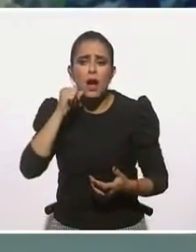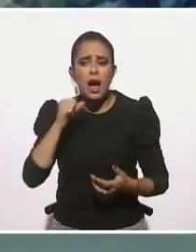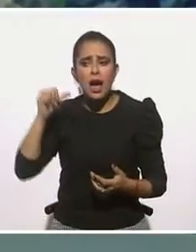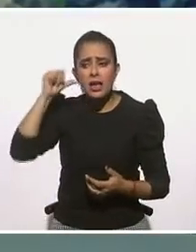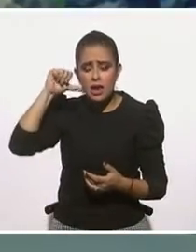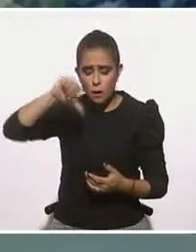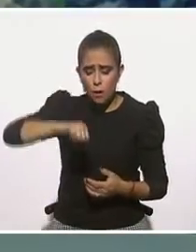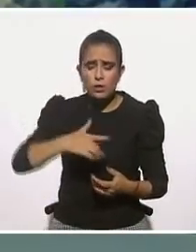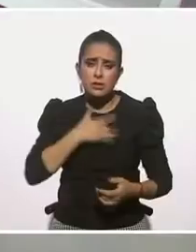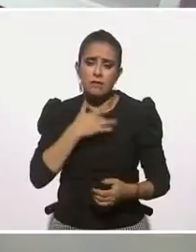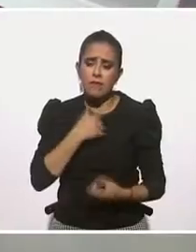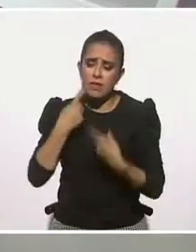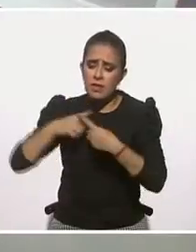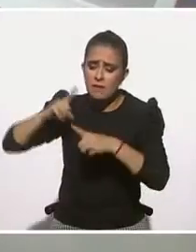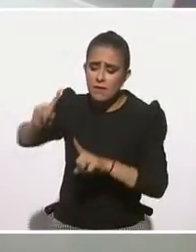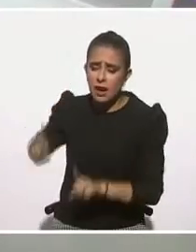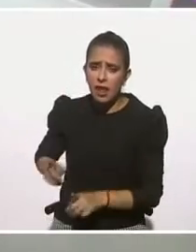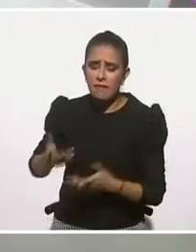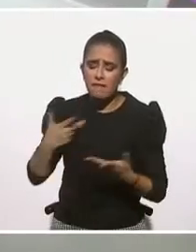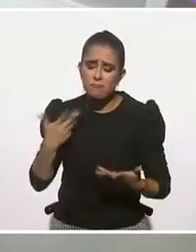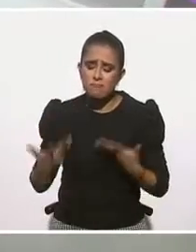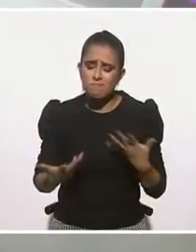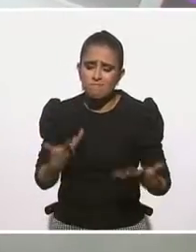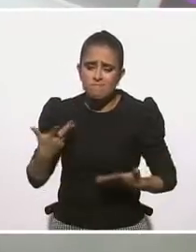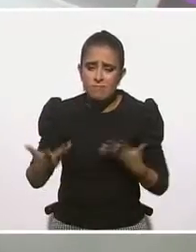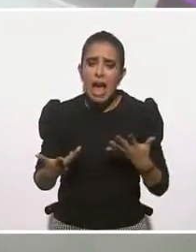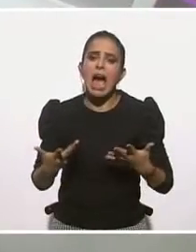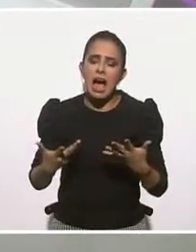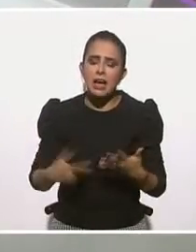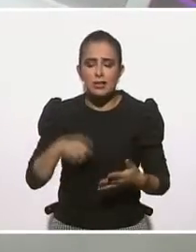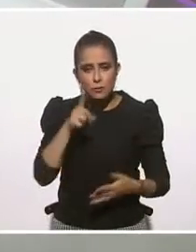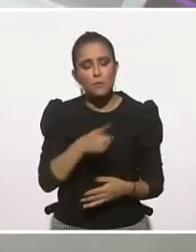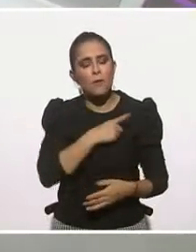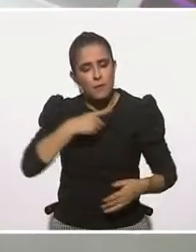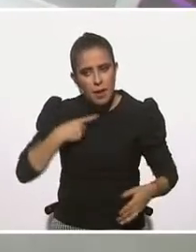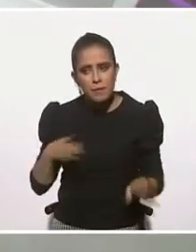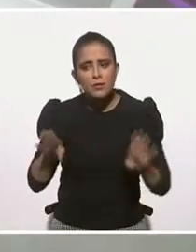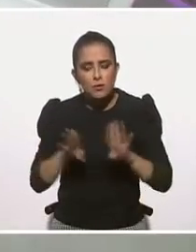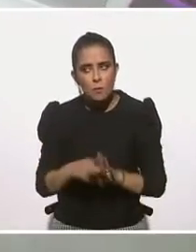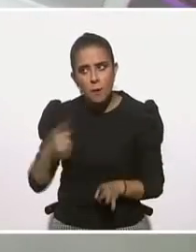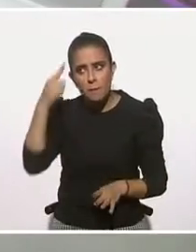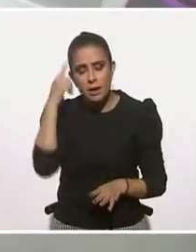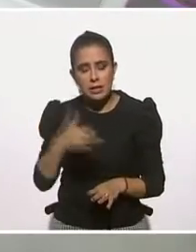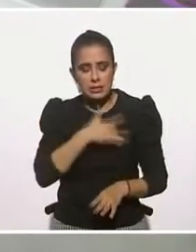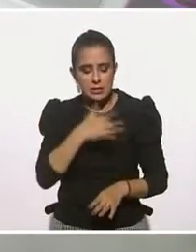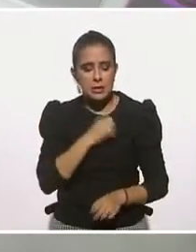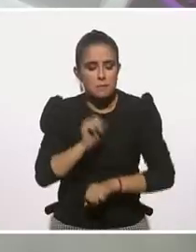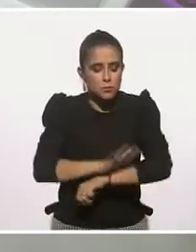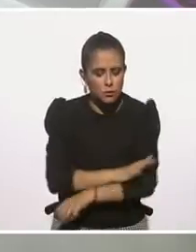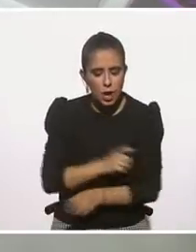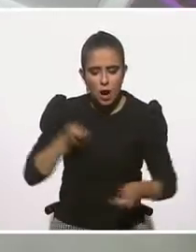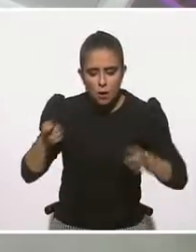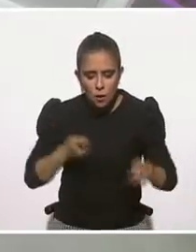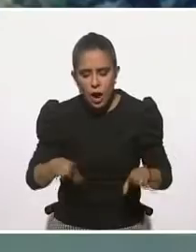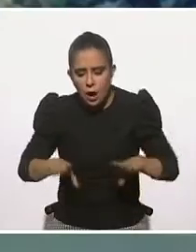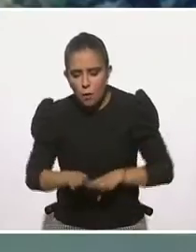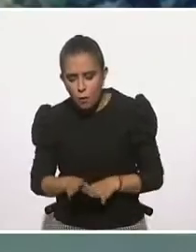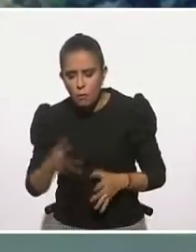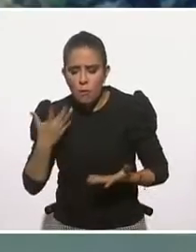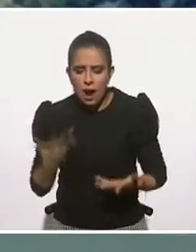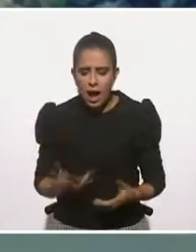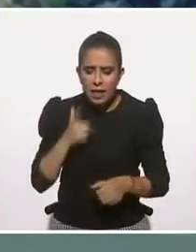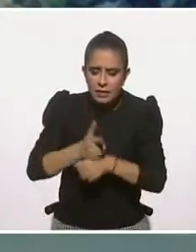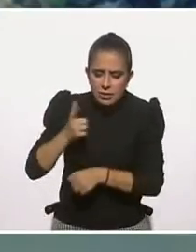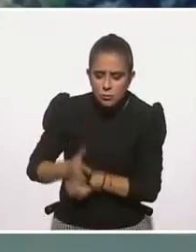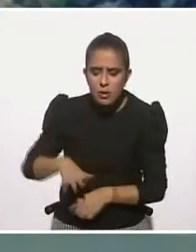ese momento es momento de echar en juego este proceso educativo del que ya tuvimos base, ¿no? También es importante siempre